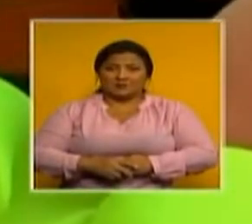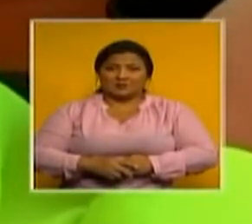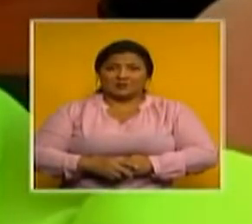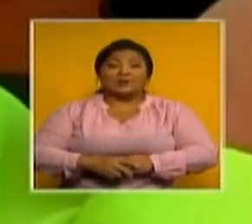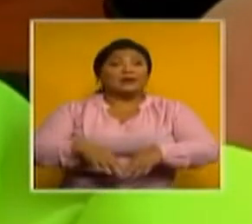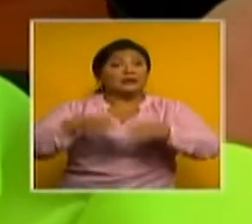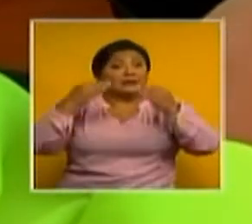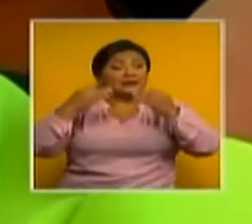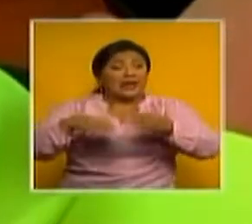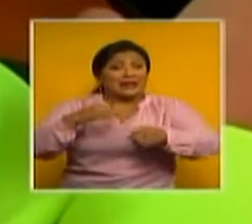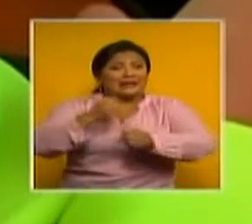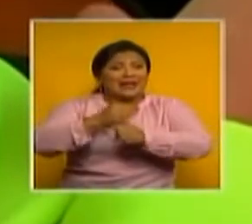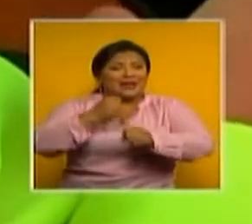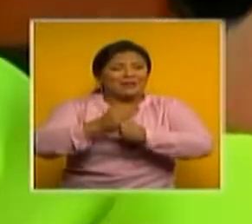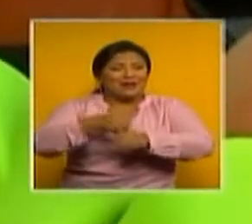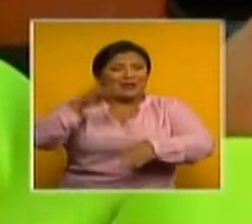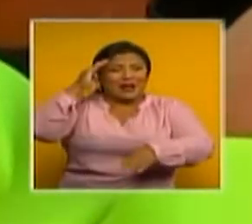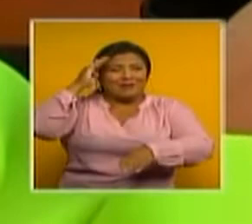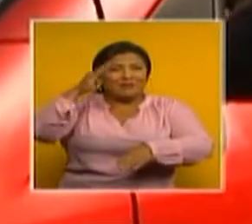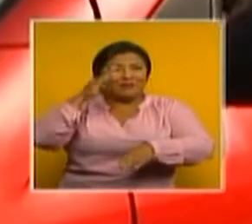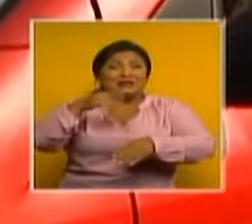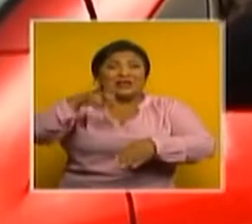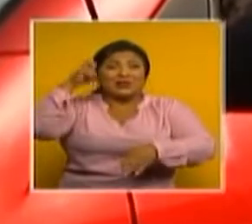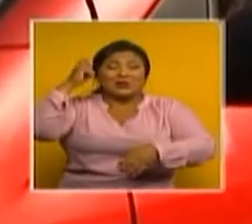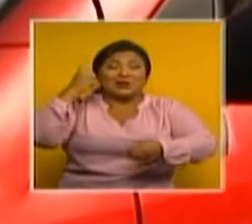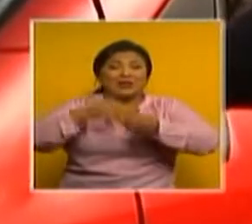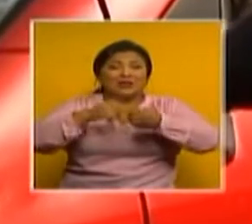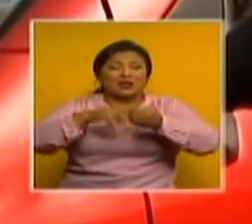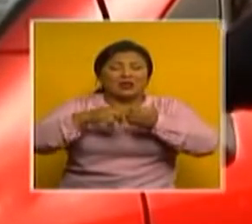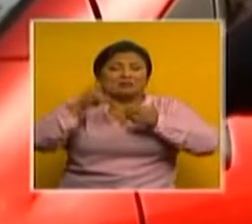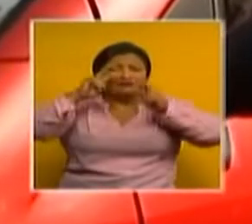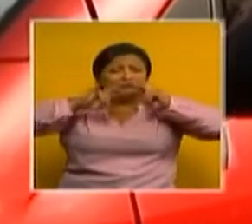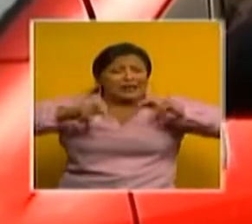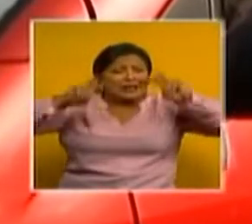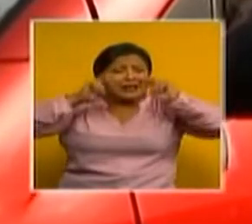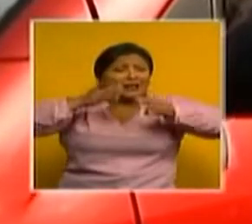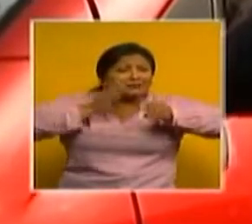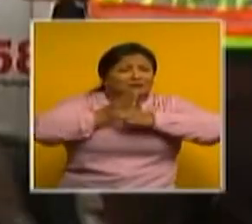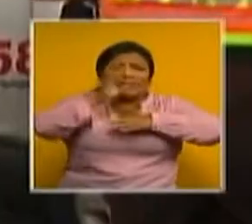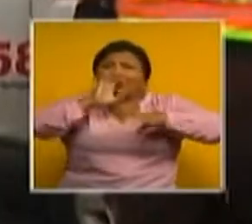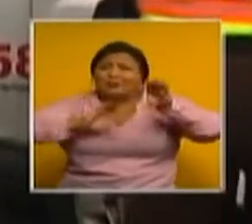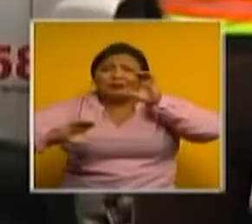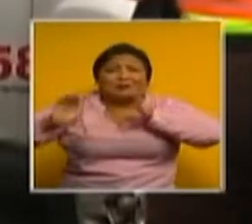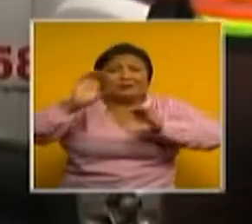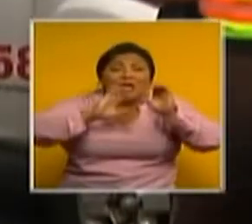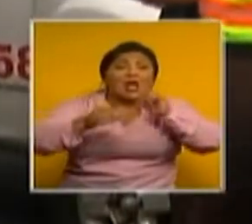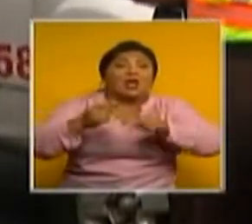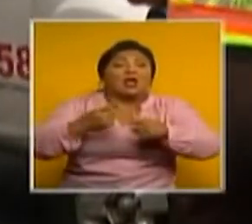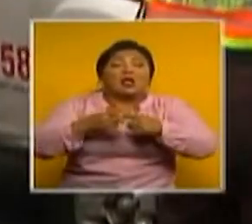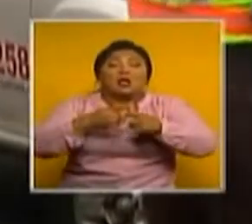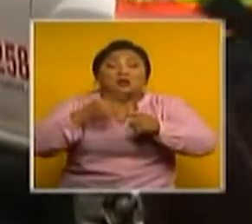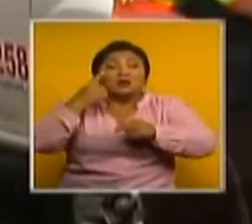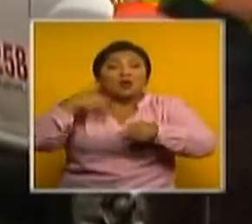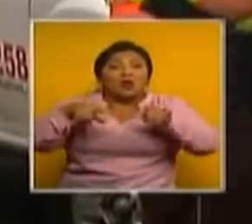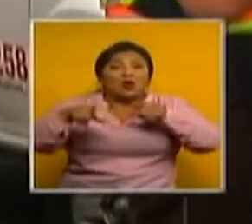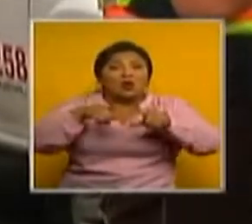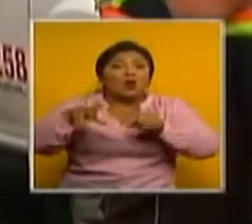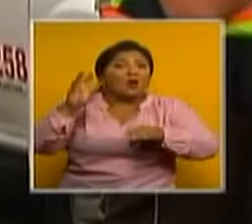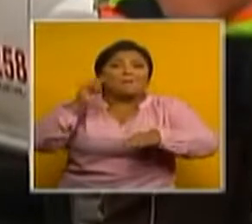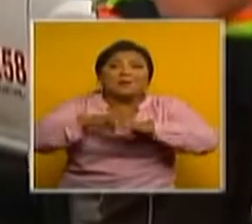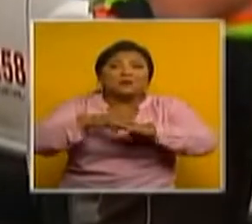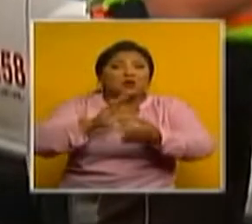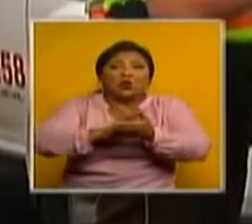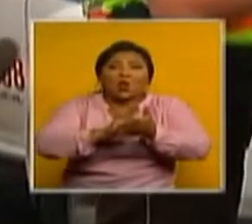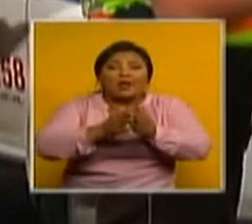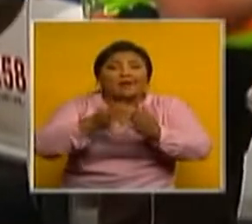Efectivo el trabajo policial en el norte de la capital y buscando, hurgando e indagando, se fue llegando a los múltiples delitos que se generan en esta ocasión. No hubo aprehensión